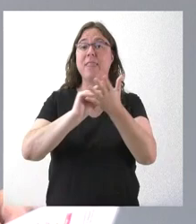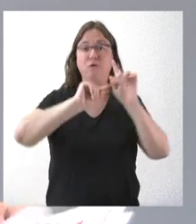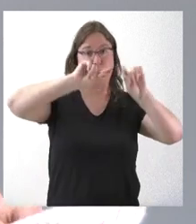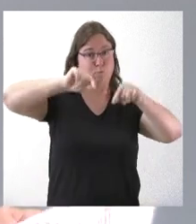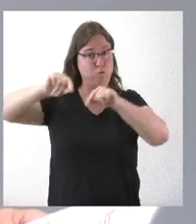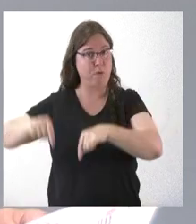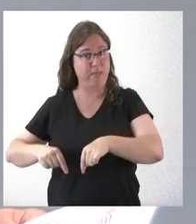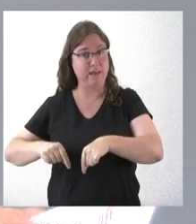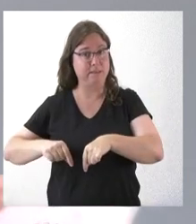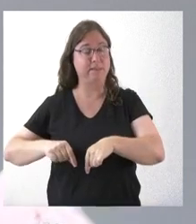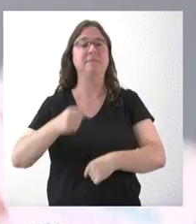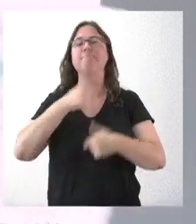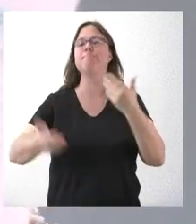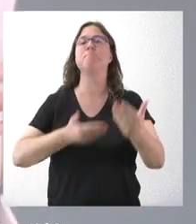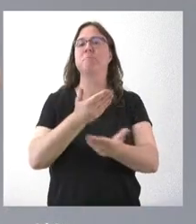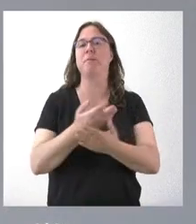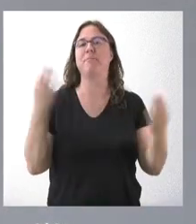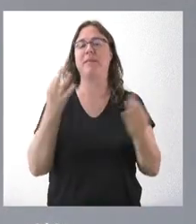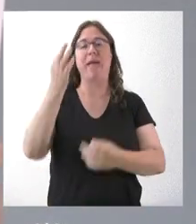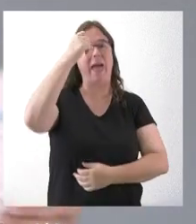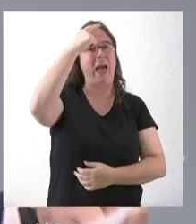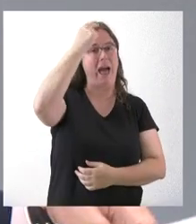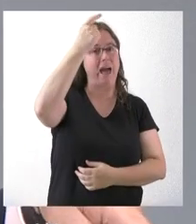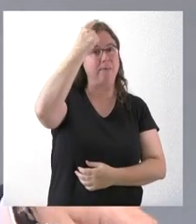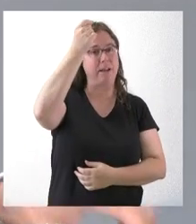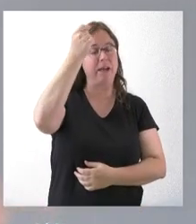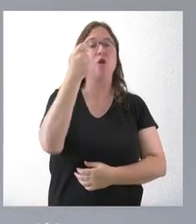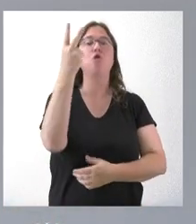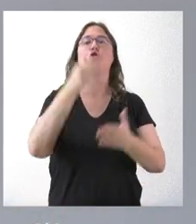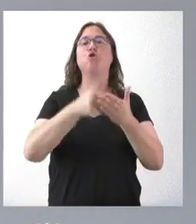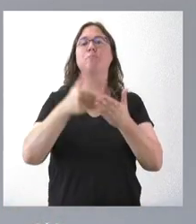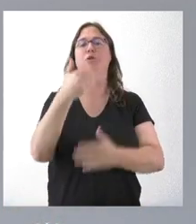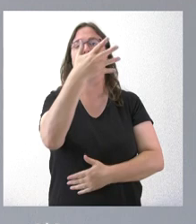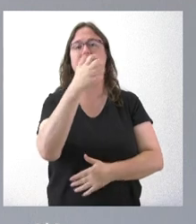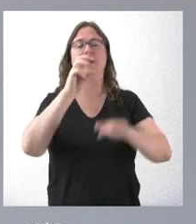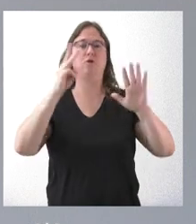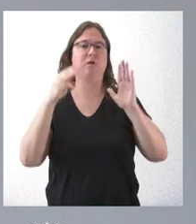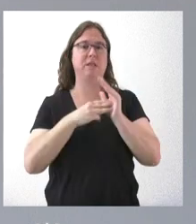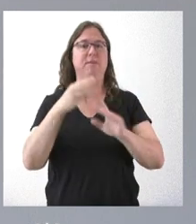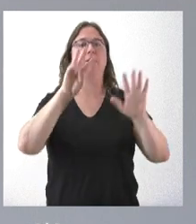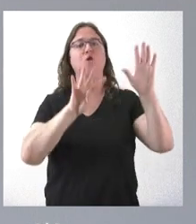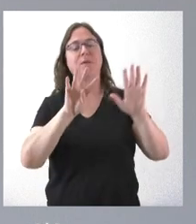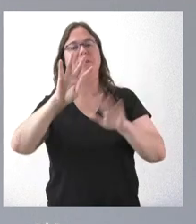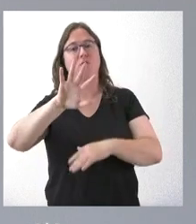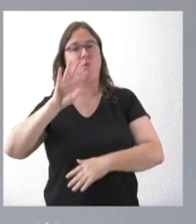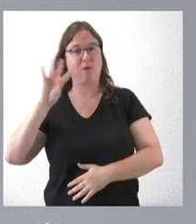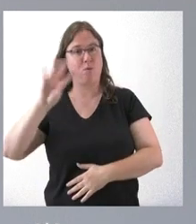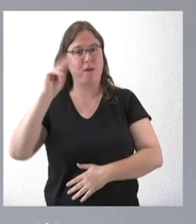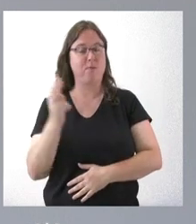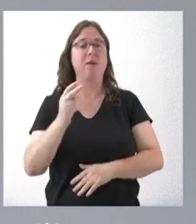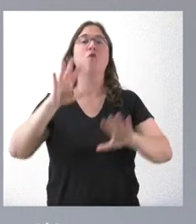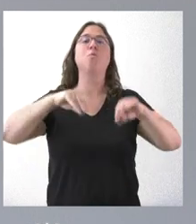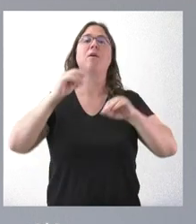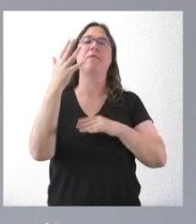que me pide, son en Ávila 2.580.959 euros, en Burgos 5